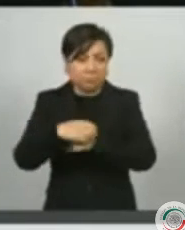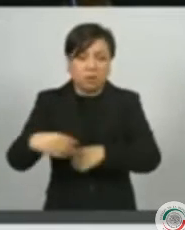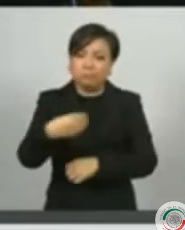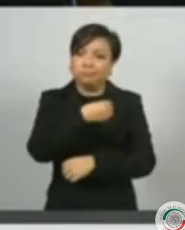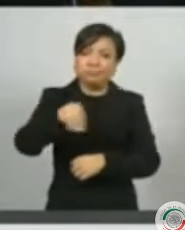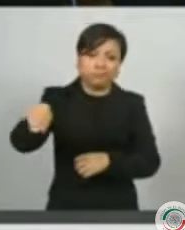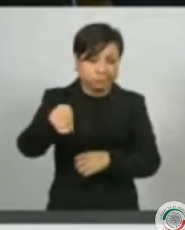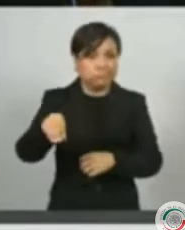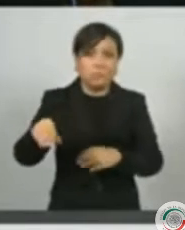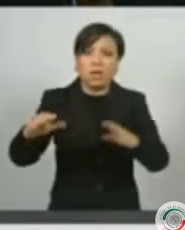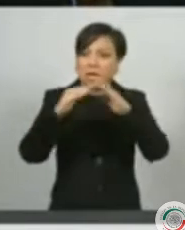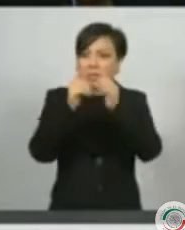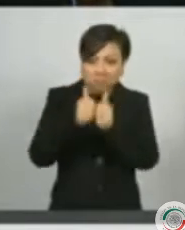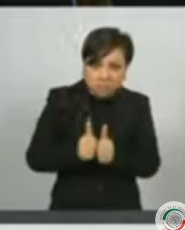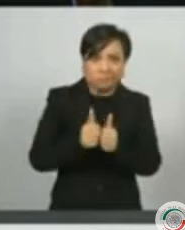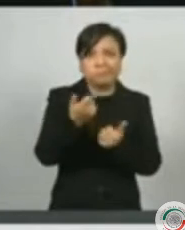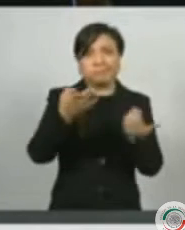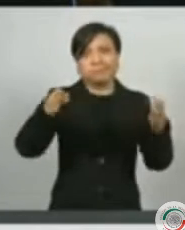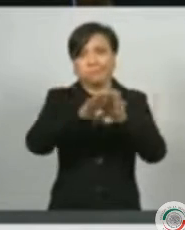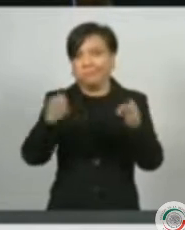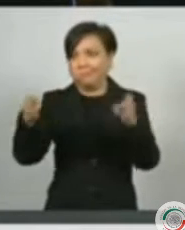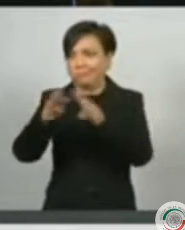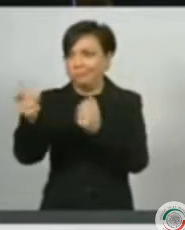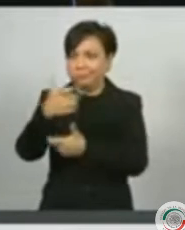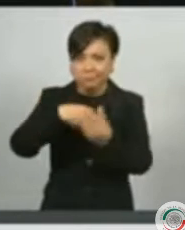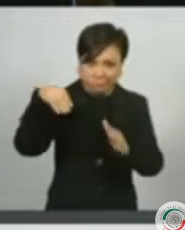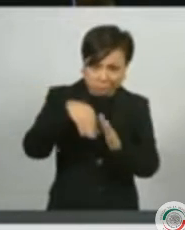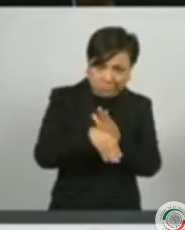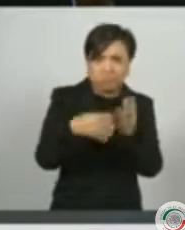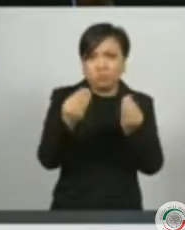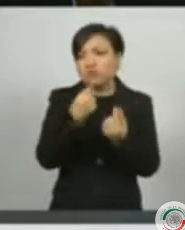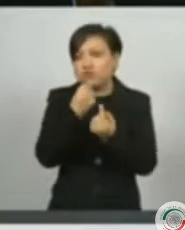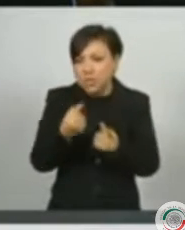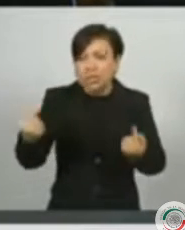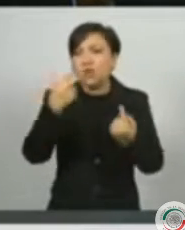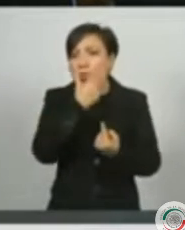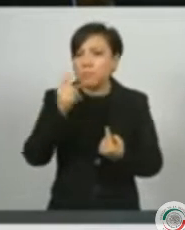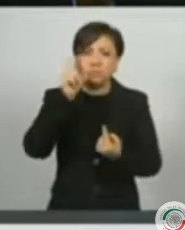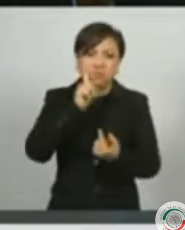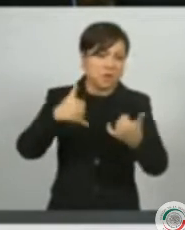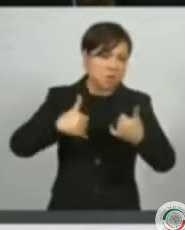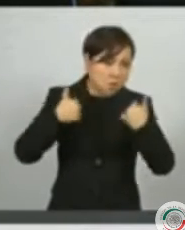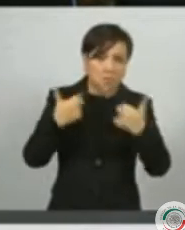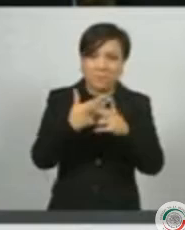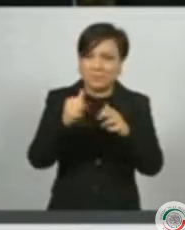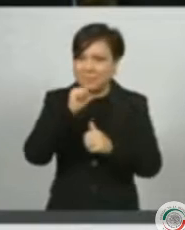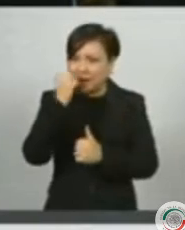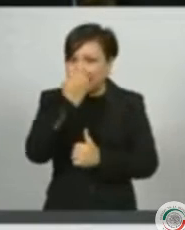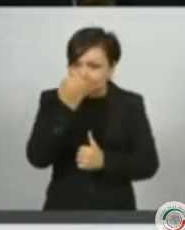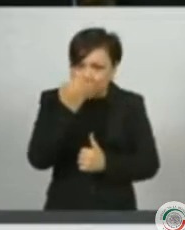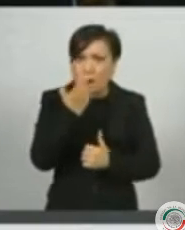por el confinamiento. Hay una cantidad inconmesurable de afectados, niñas, niños, adolescentes sin escuela ni medios para